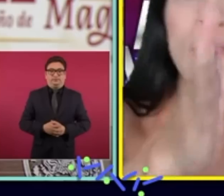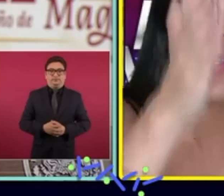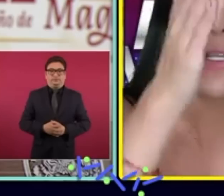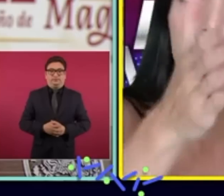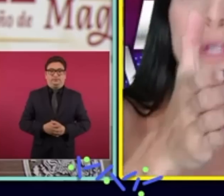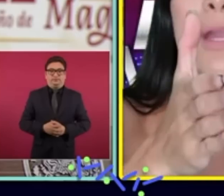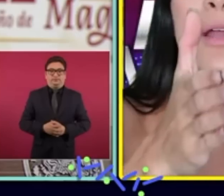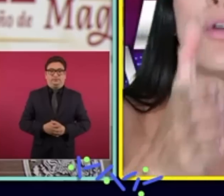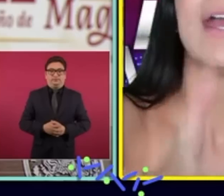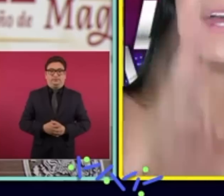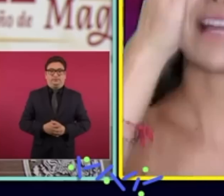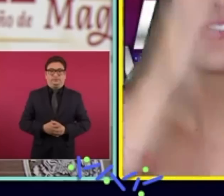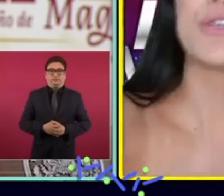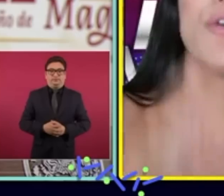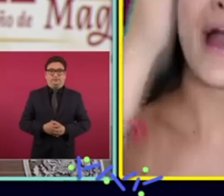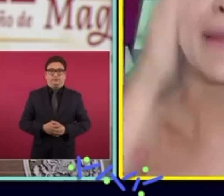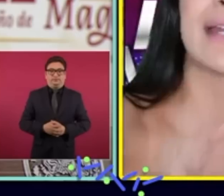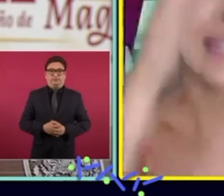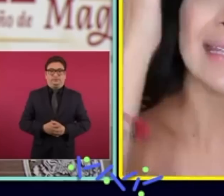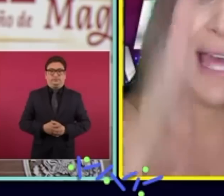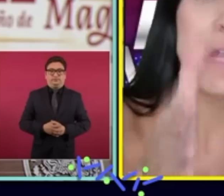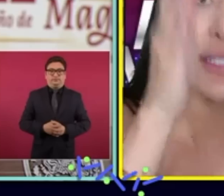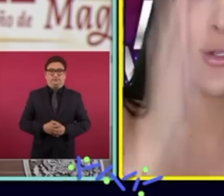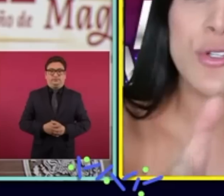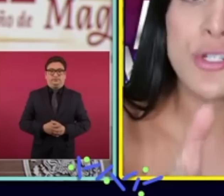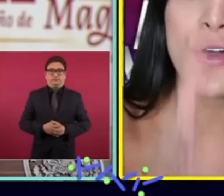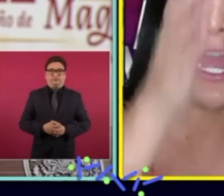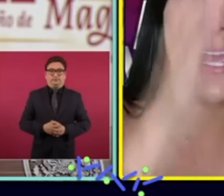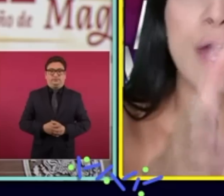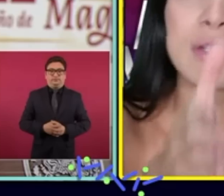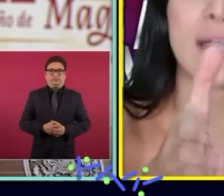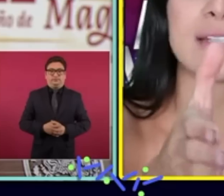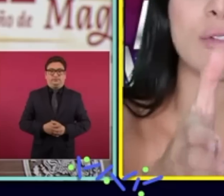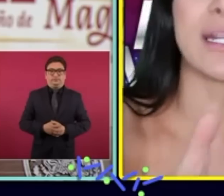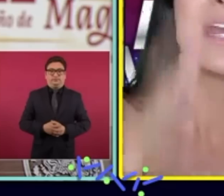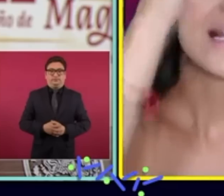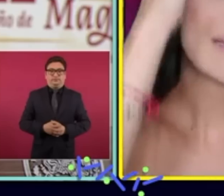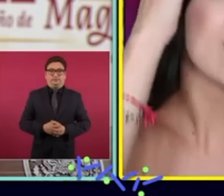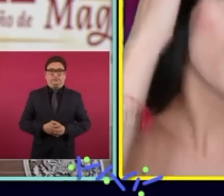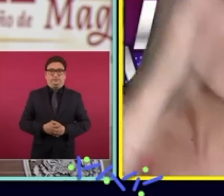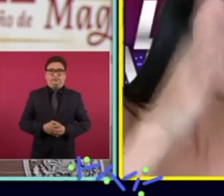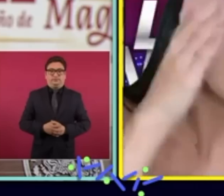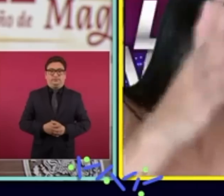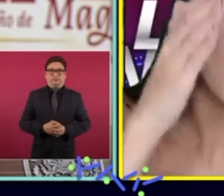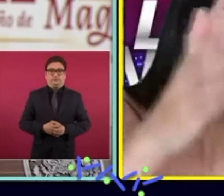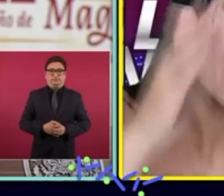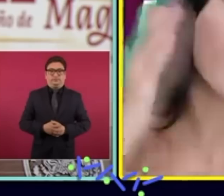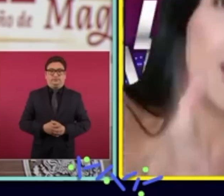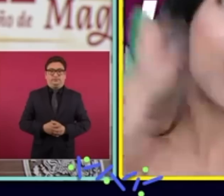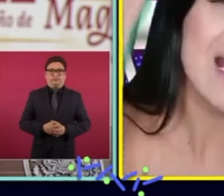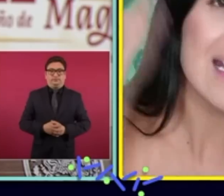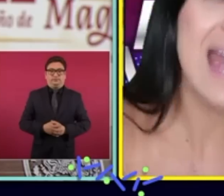delincuentes de cuello blanco, tan solo haberle quitado este negocio a Carlos Salinas de Gortari, ¿saben cuánto esto ha